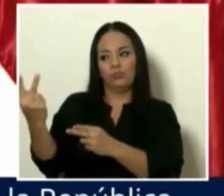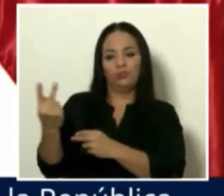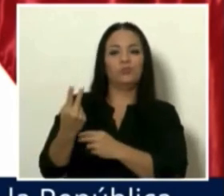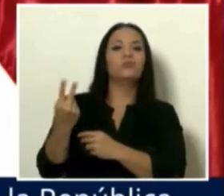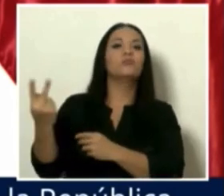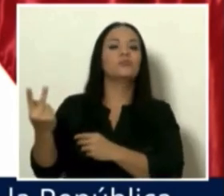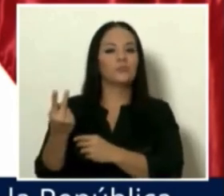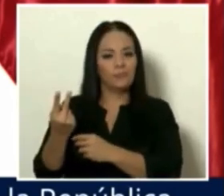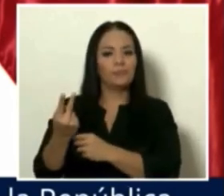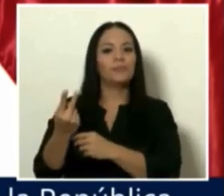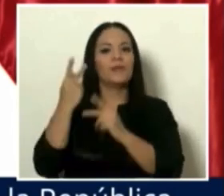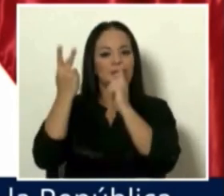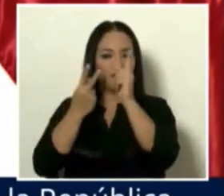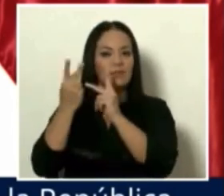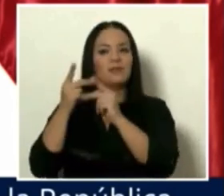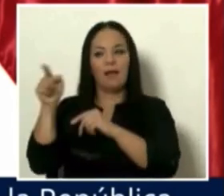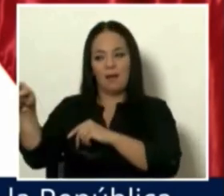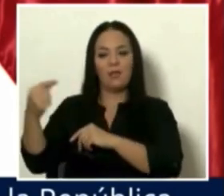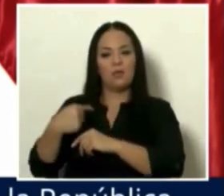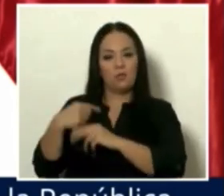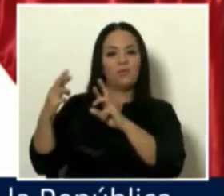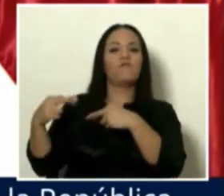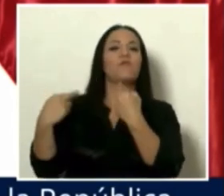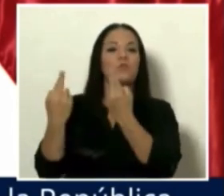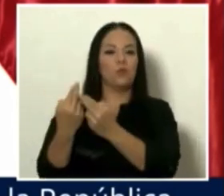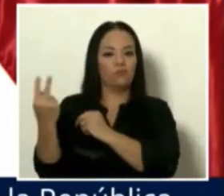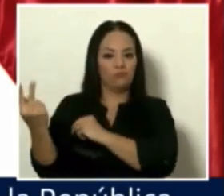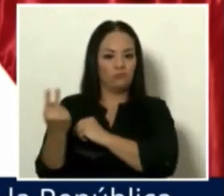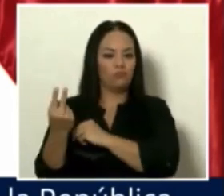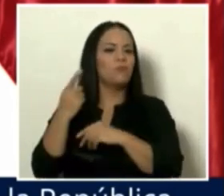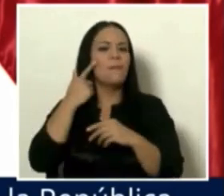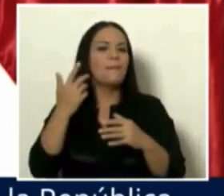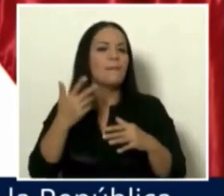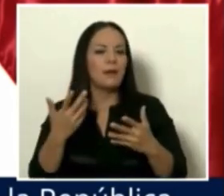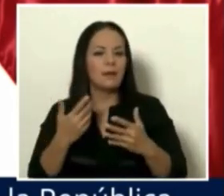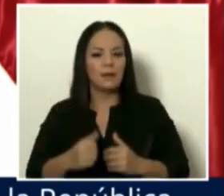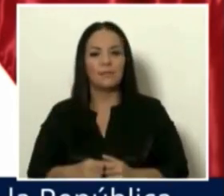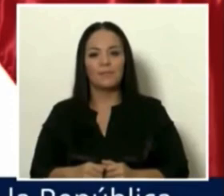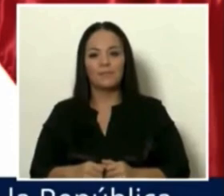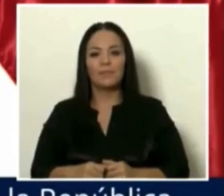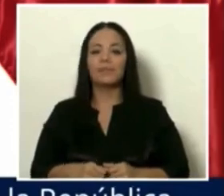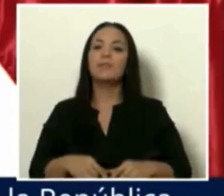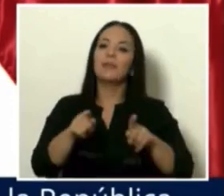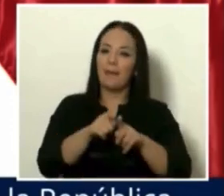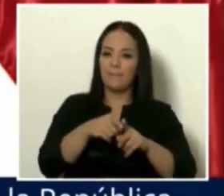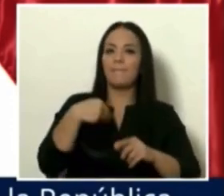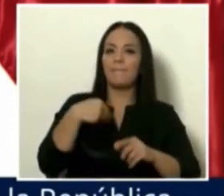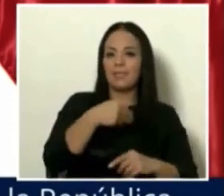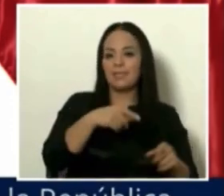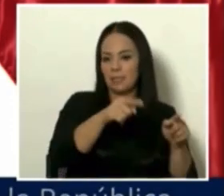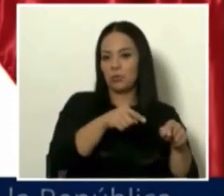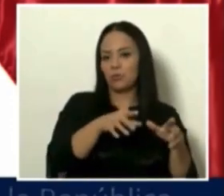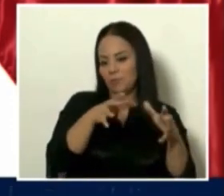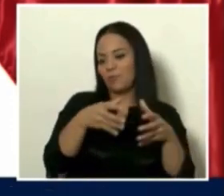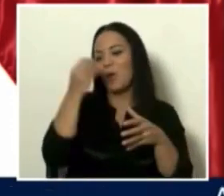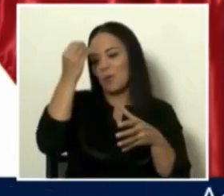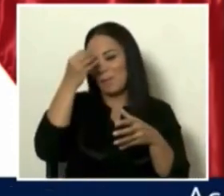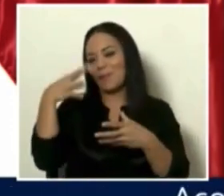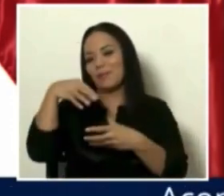visita de Estado, entre él y yo, para, bueno, nuestros ministros correspondientes, obviamente,